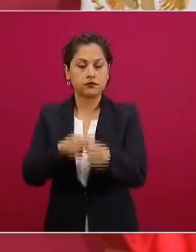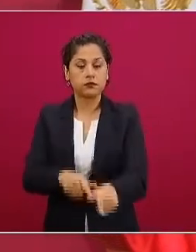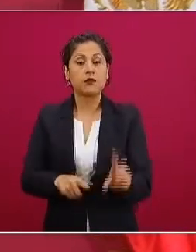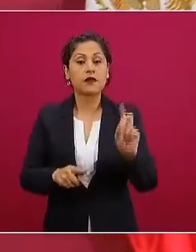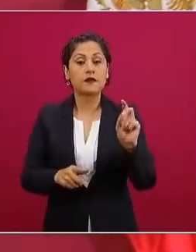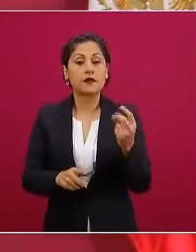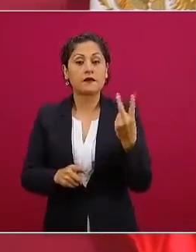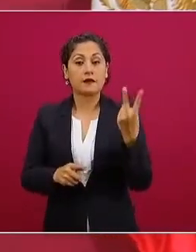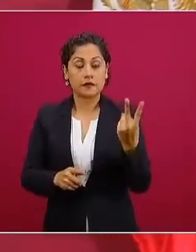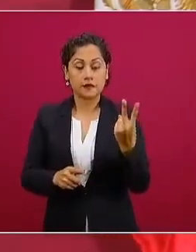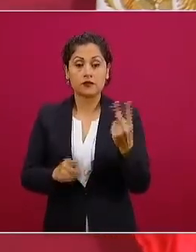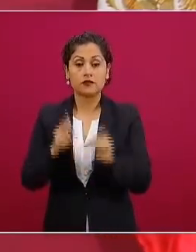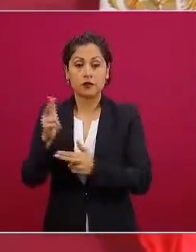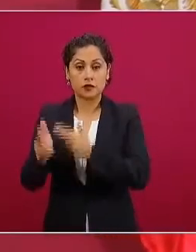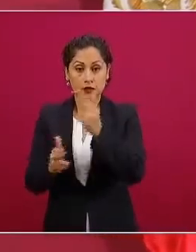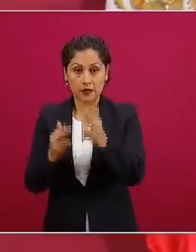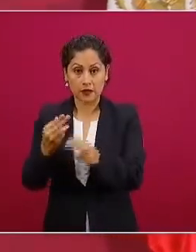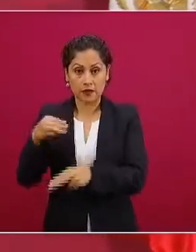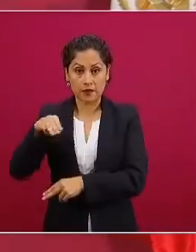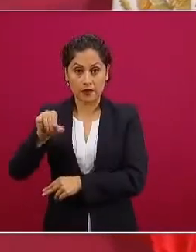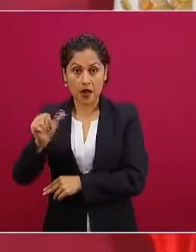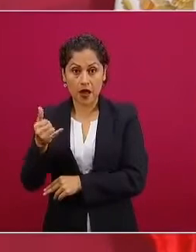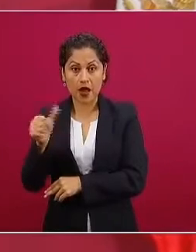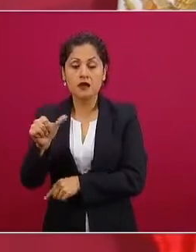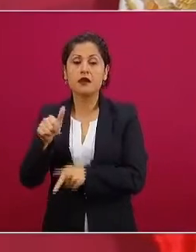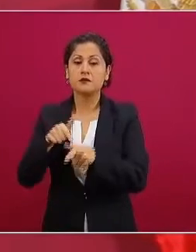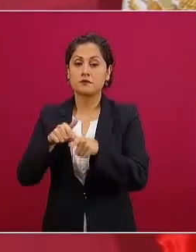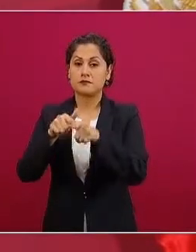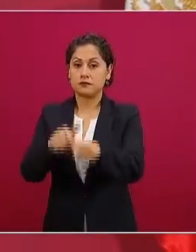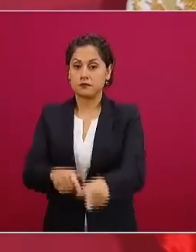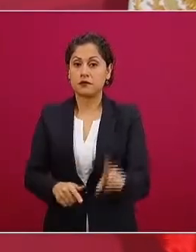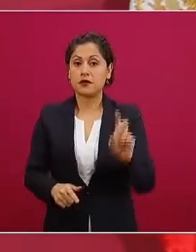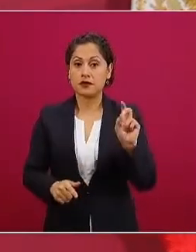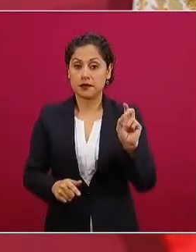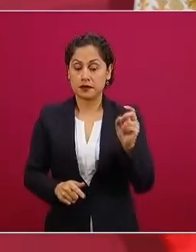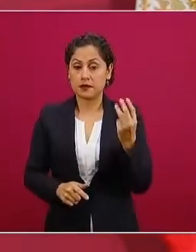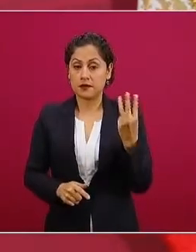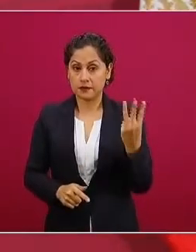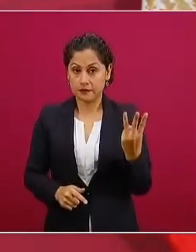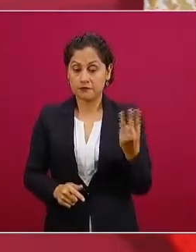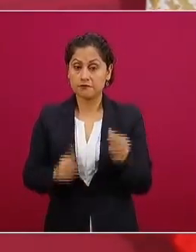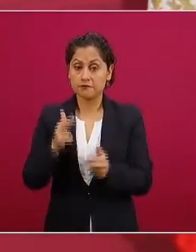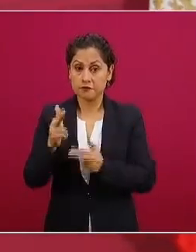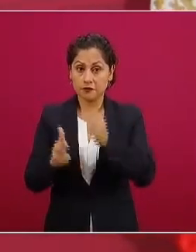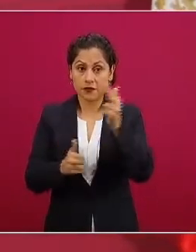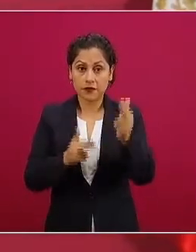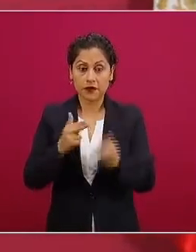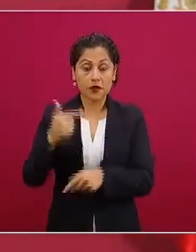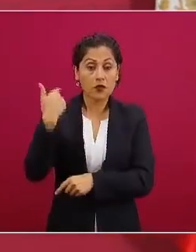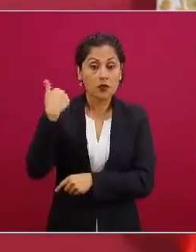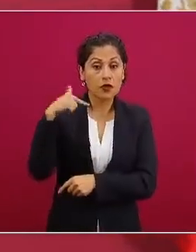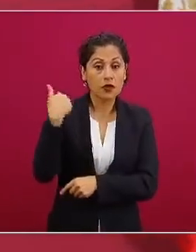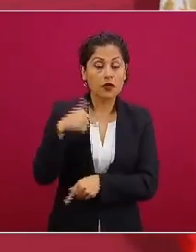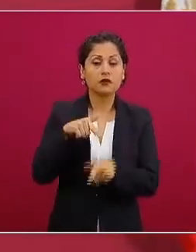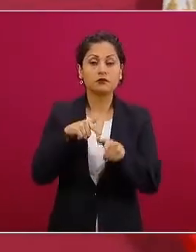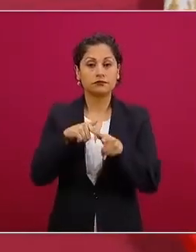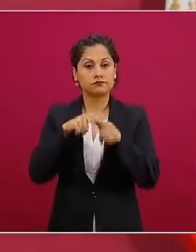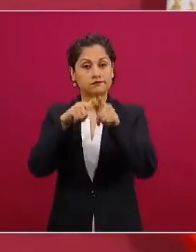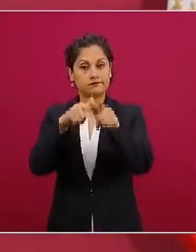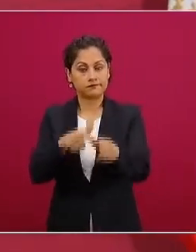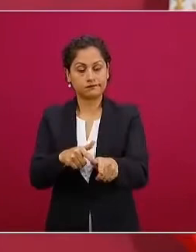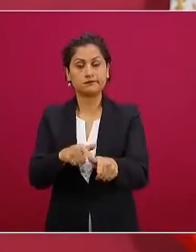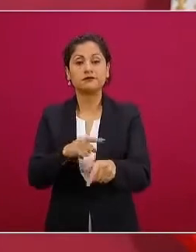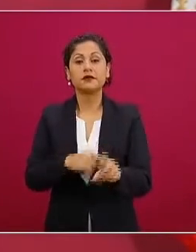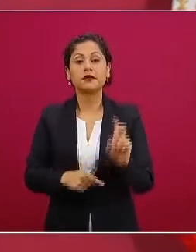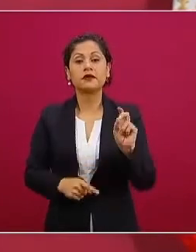tren maya. Treinta y tres, tren de Guadalajara. Treinta y